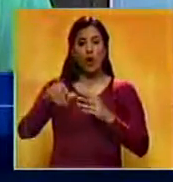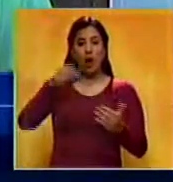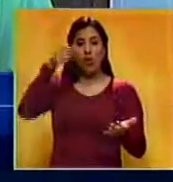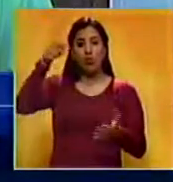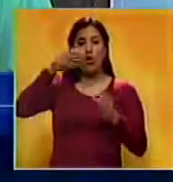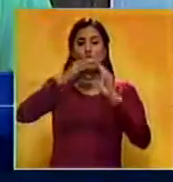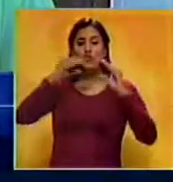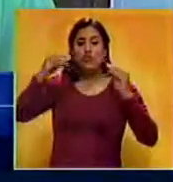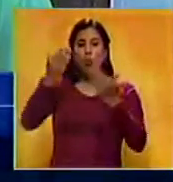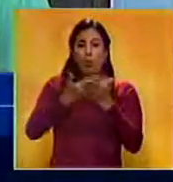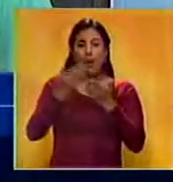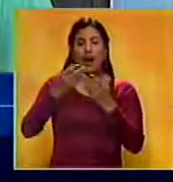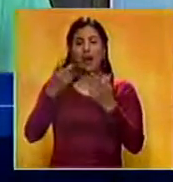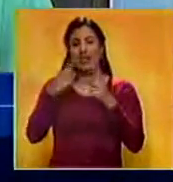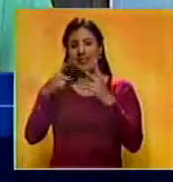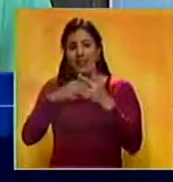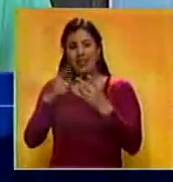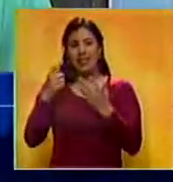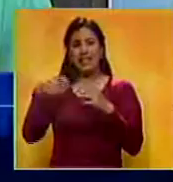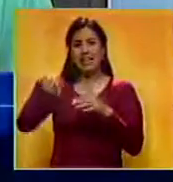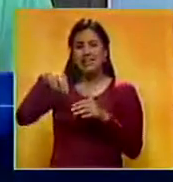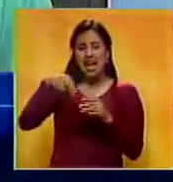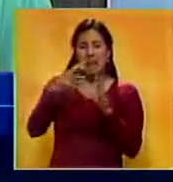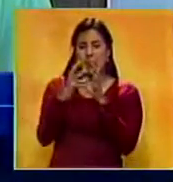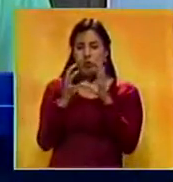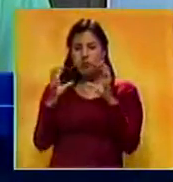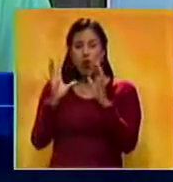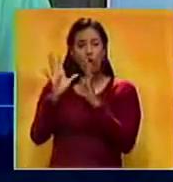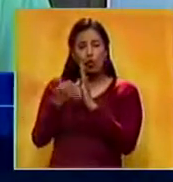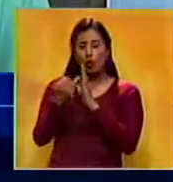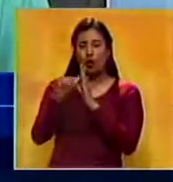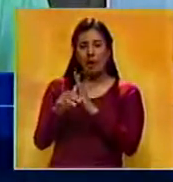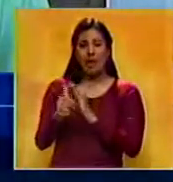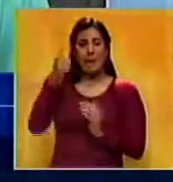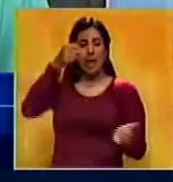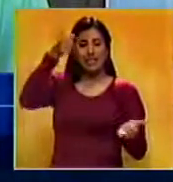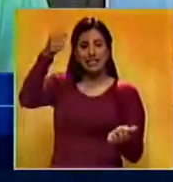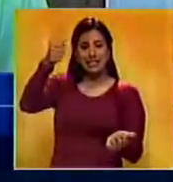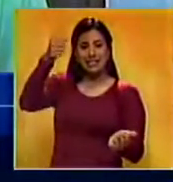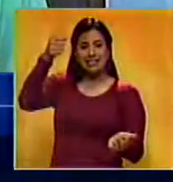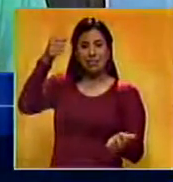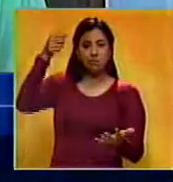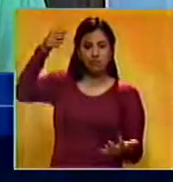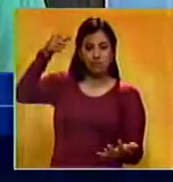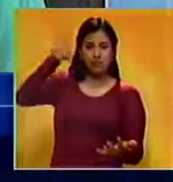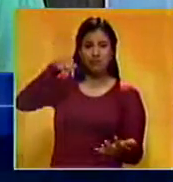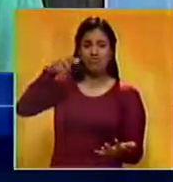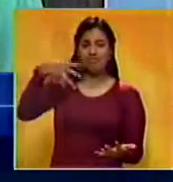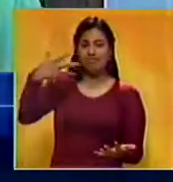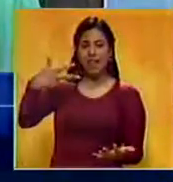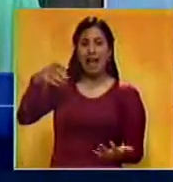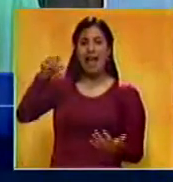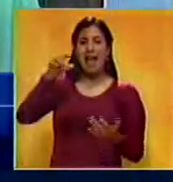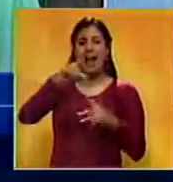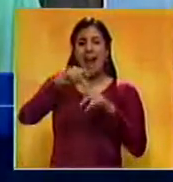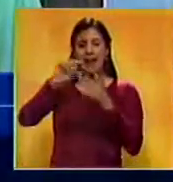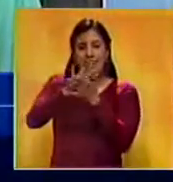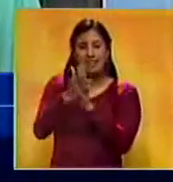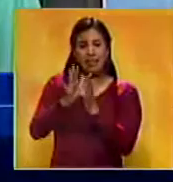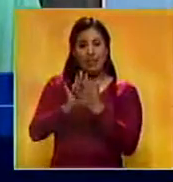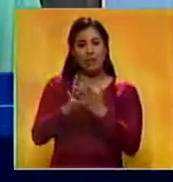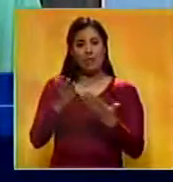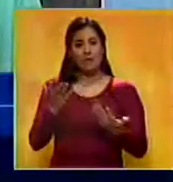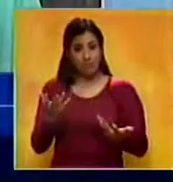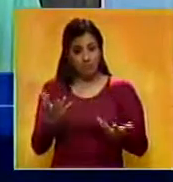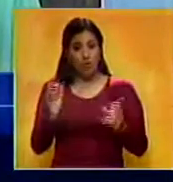saco de yuca, ñame, tubérculos sobre todo, y un saco de harina precocida,